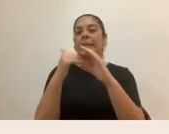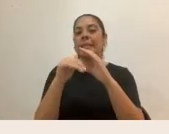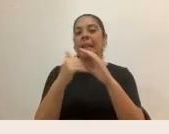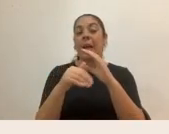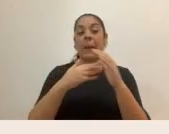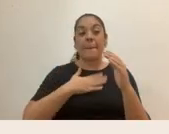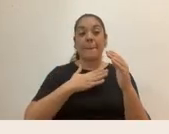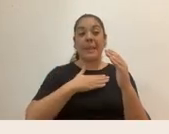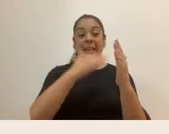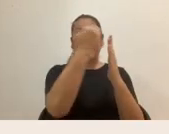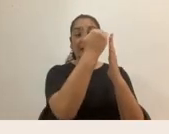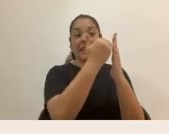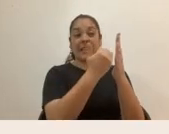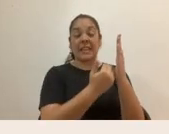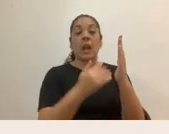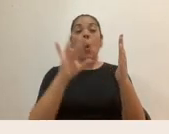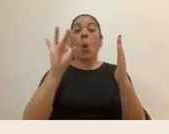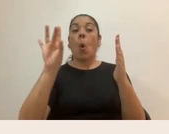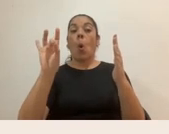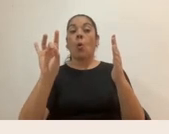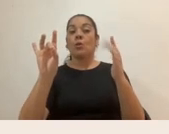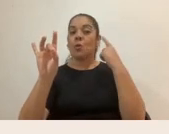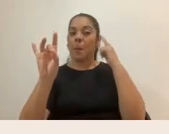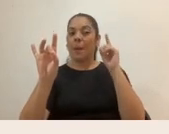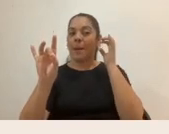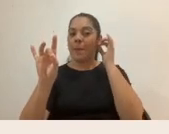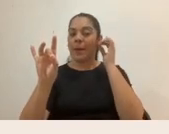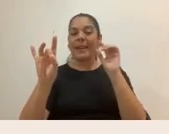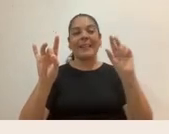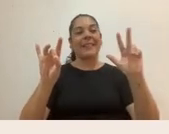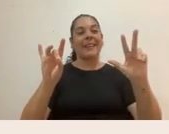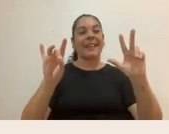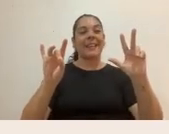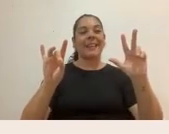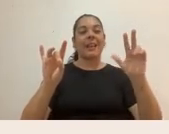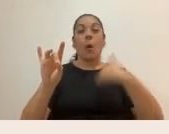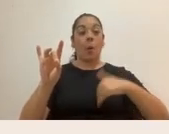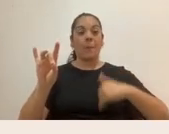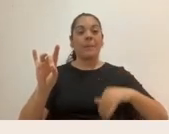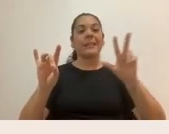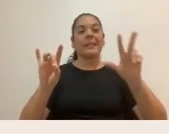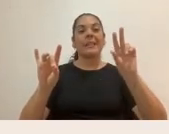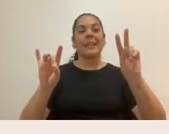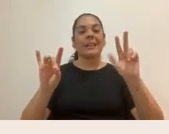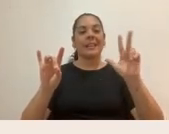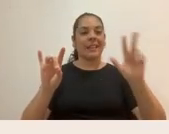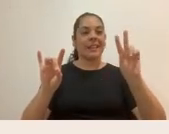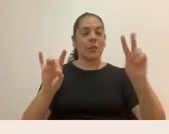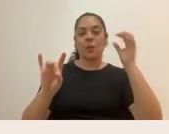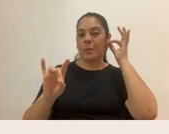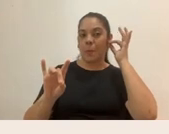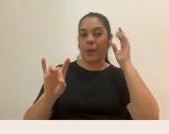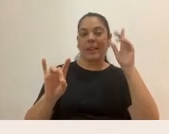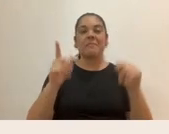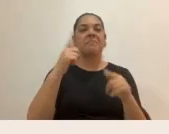lista quedó con ocho palabras para hombre y treinta y dos para mujeres. Priscila dice, se asocian roles específicos para el hombre y para la